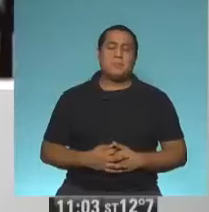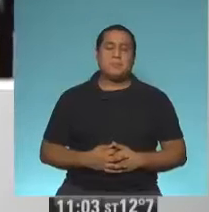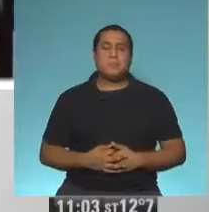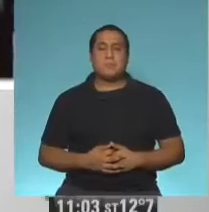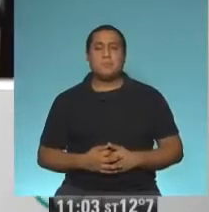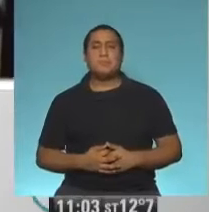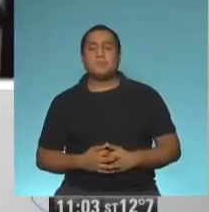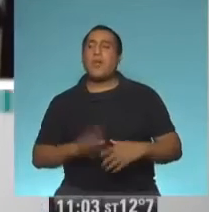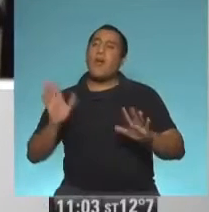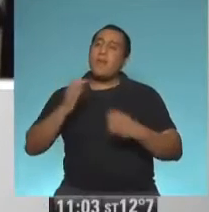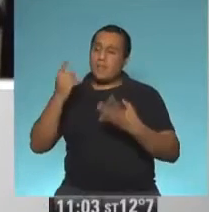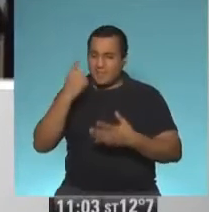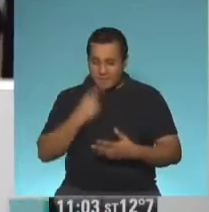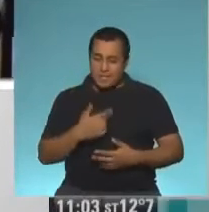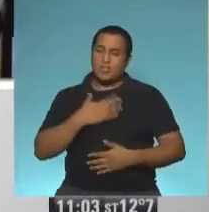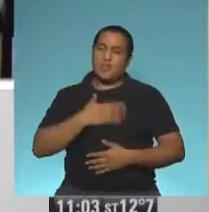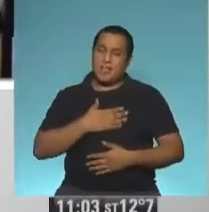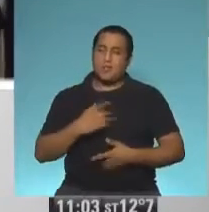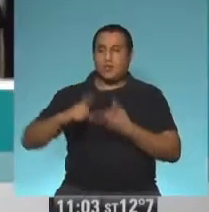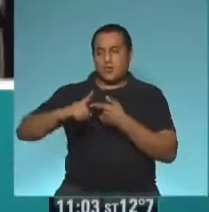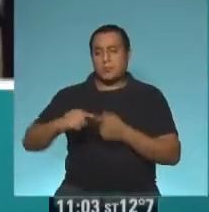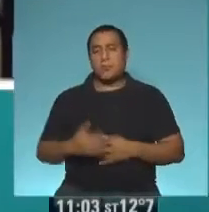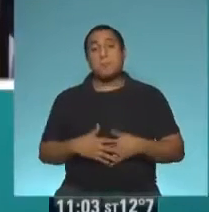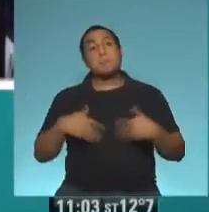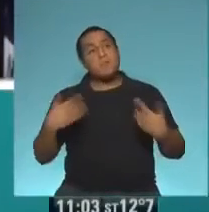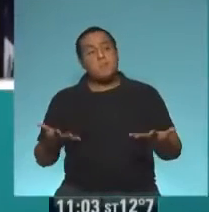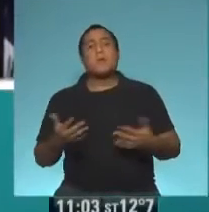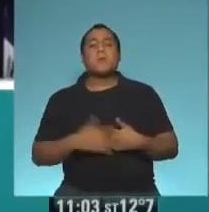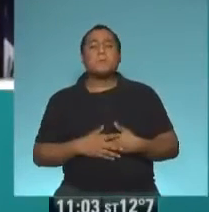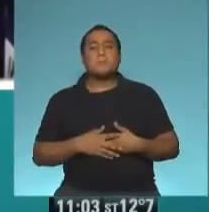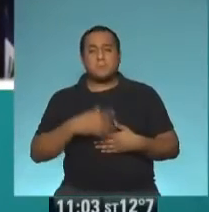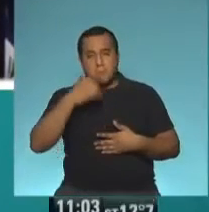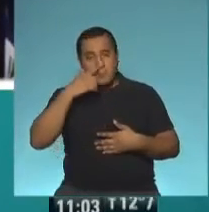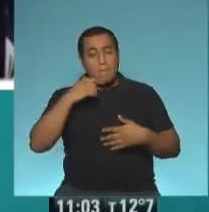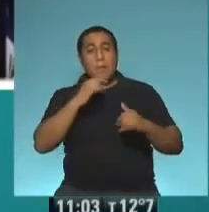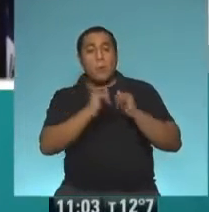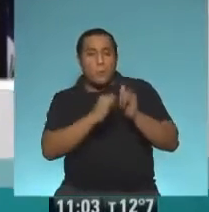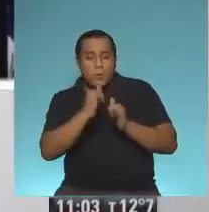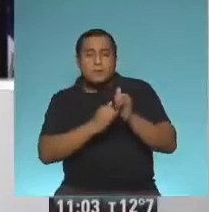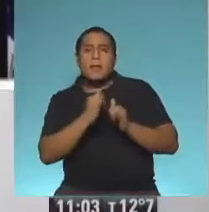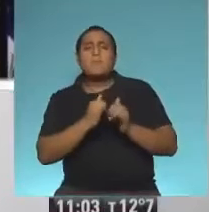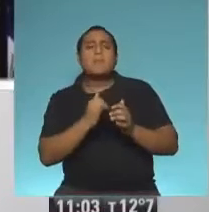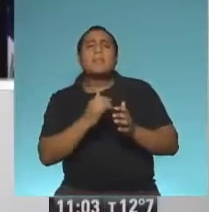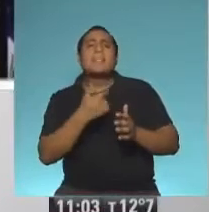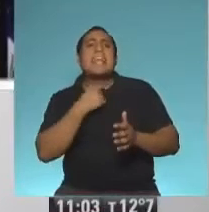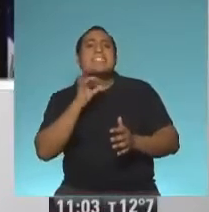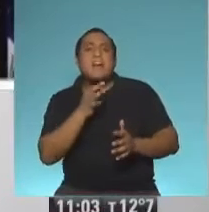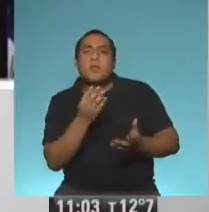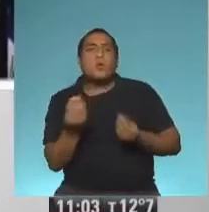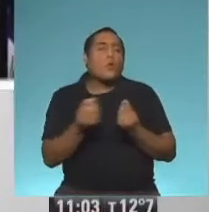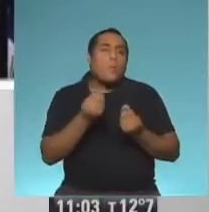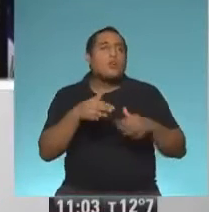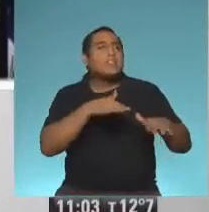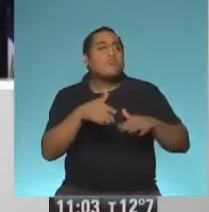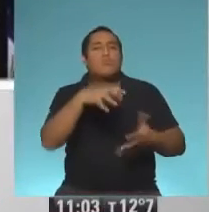Buenos días, Natalia. Un gusto estar con ustedes. Bien, muy bien. En principio queríamos saber cómo es la situación del